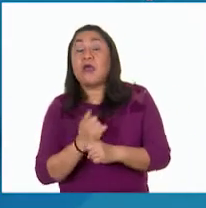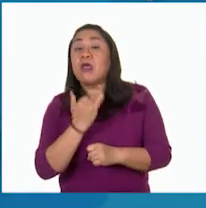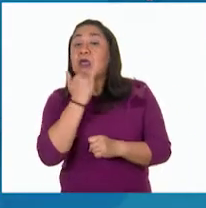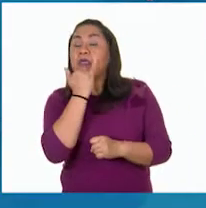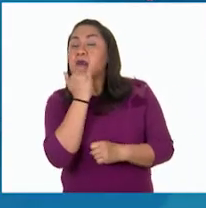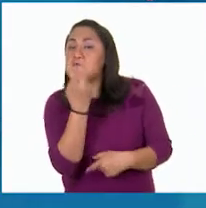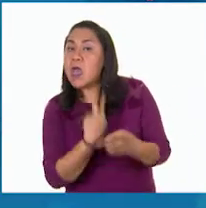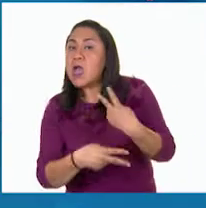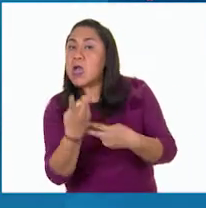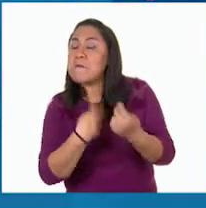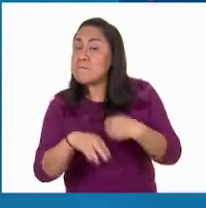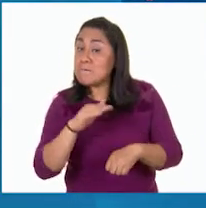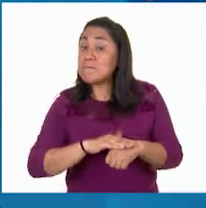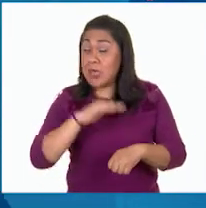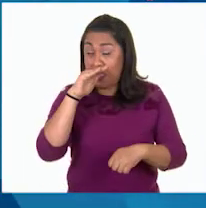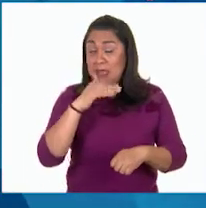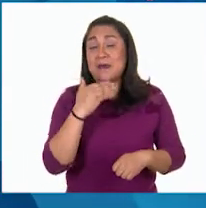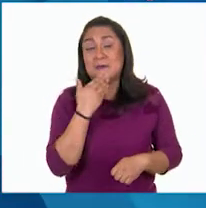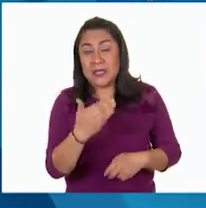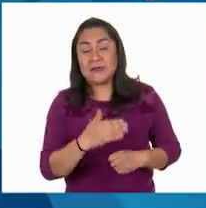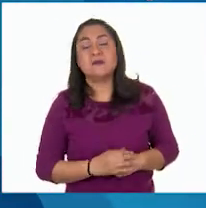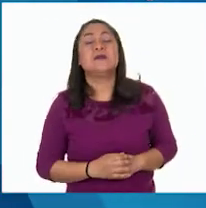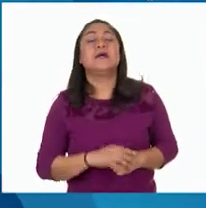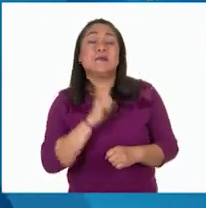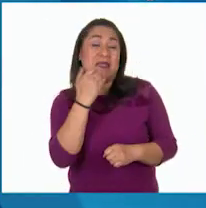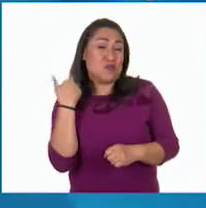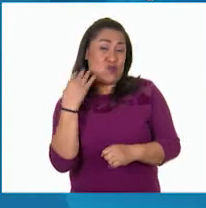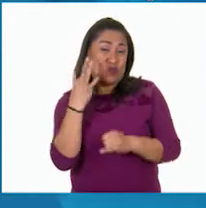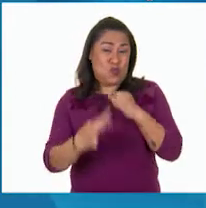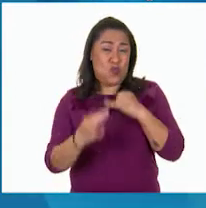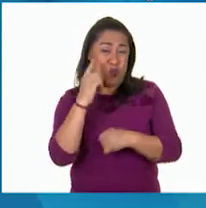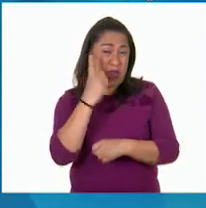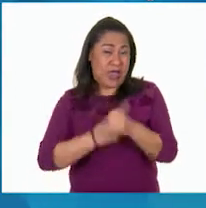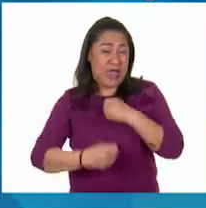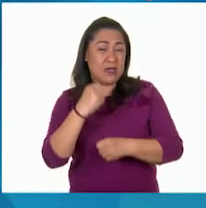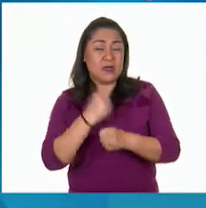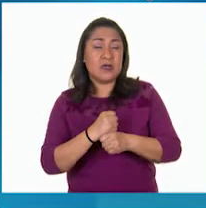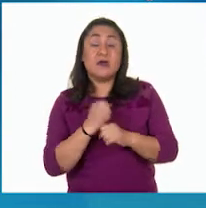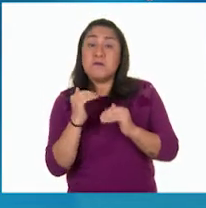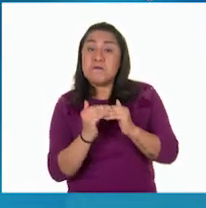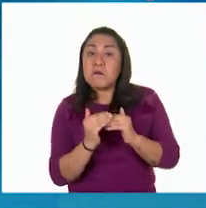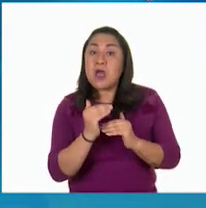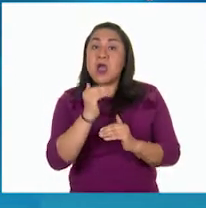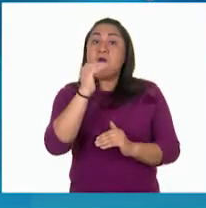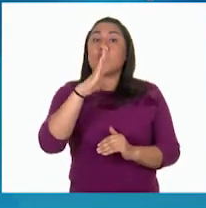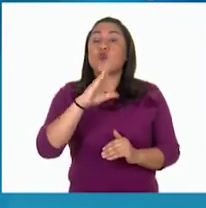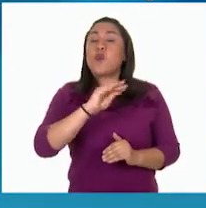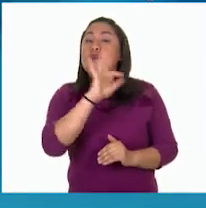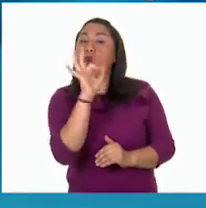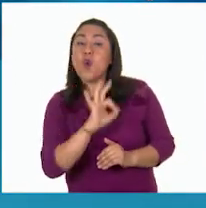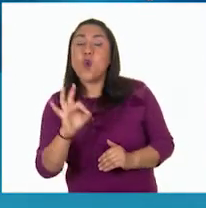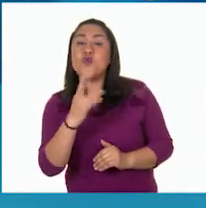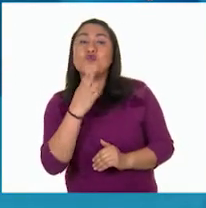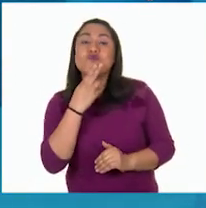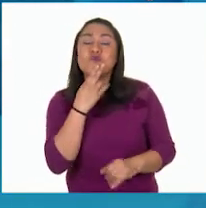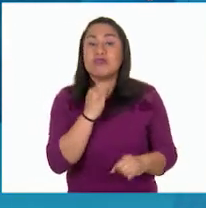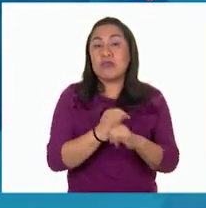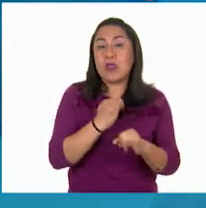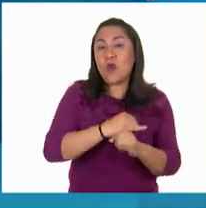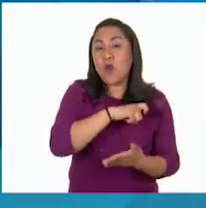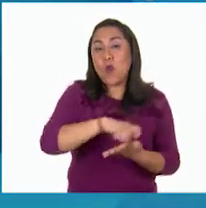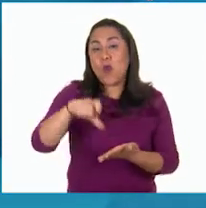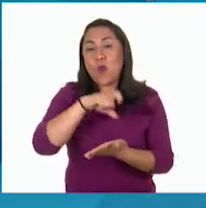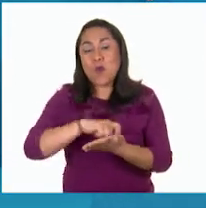considerablemente. Además, el último año se ha incrementado hasta en un 90% su uso. Es decir,